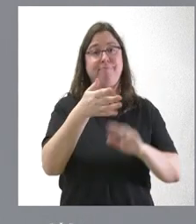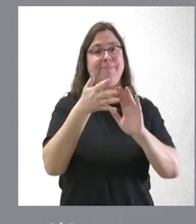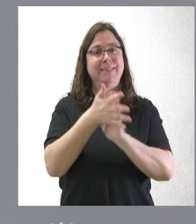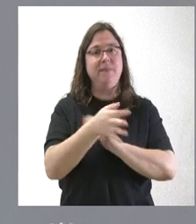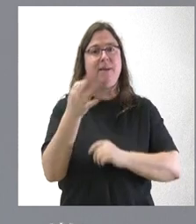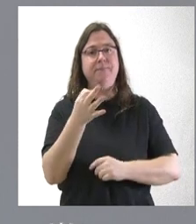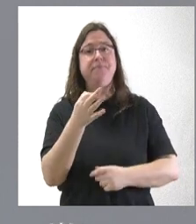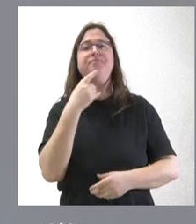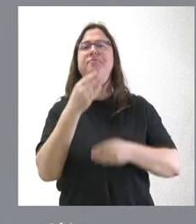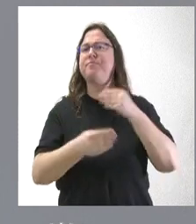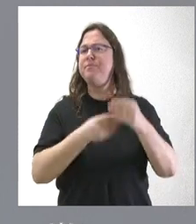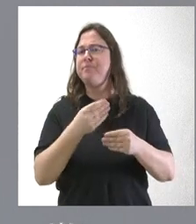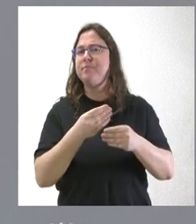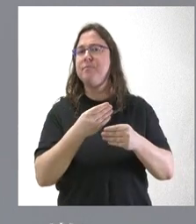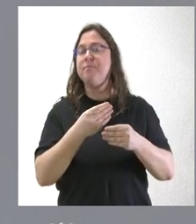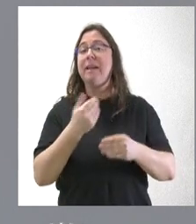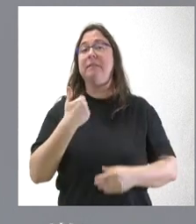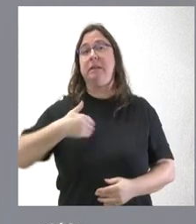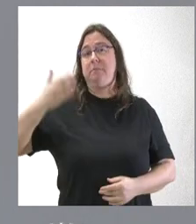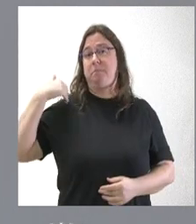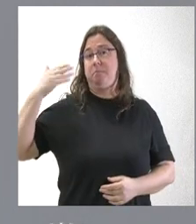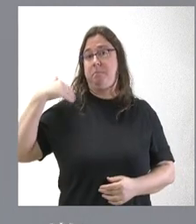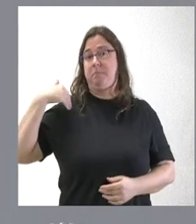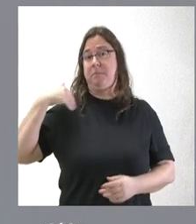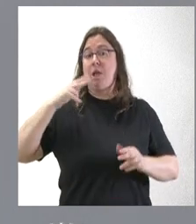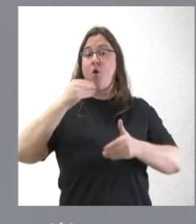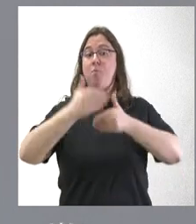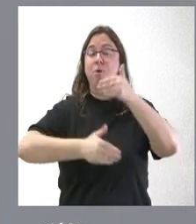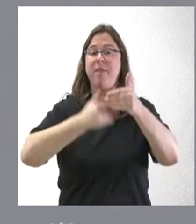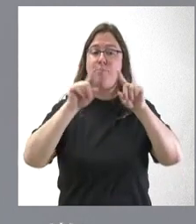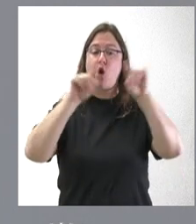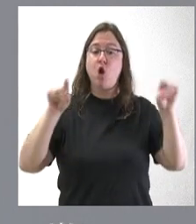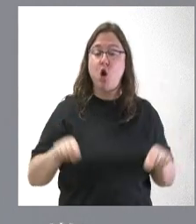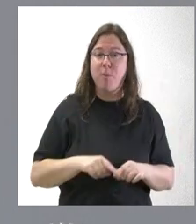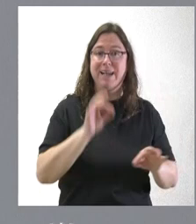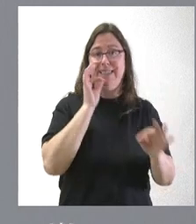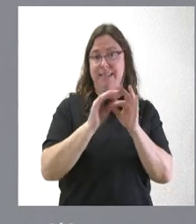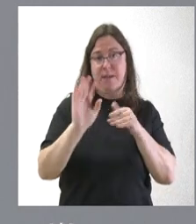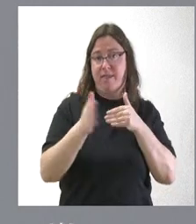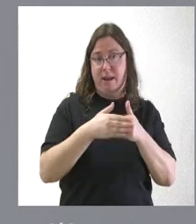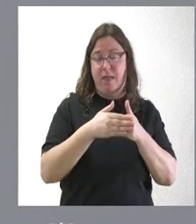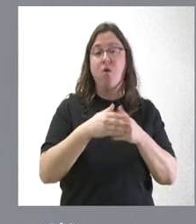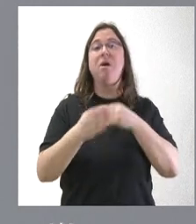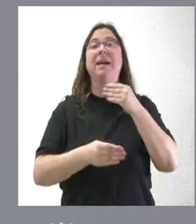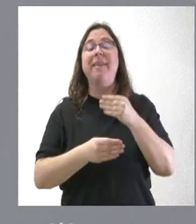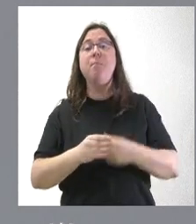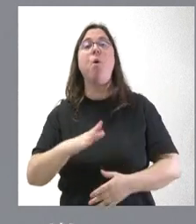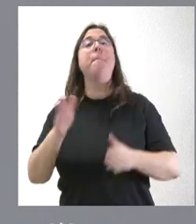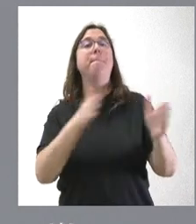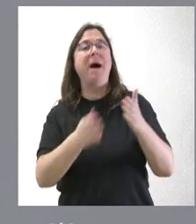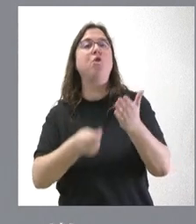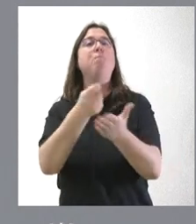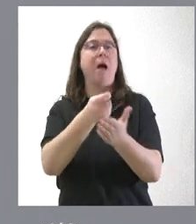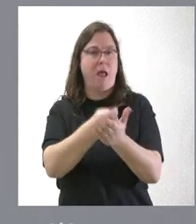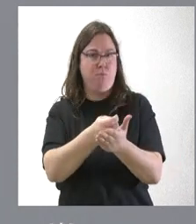lo que haremos, ya se cerró todo lo que es el procedimiento de nóminas del mes de septiembre, es proceder al pago en marzo, pero